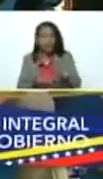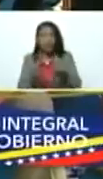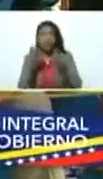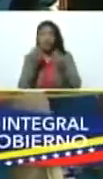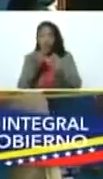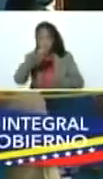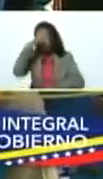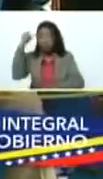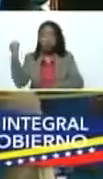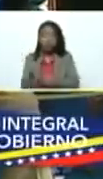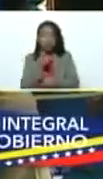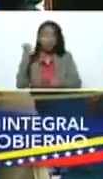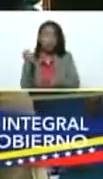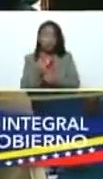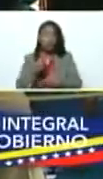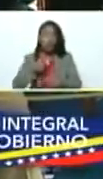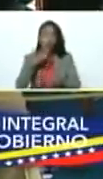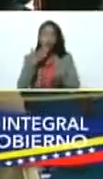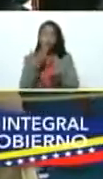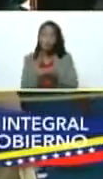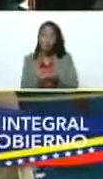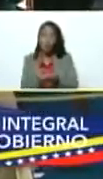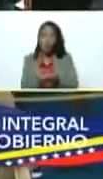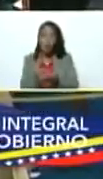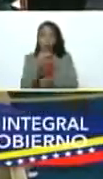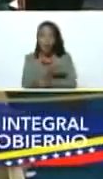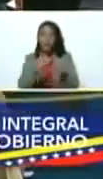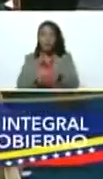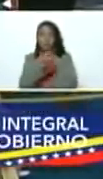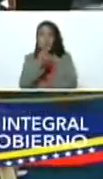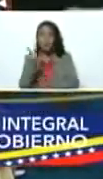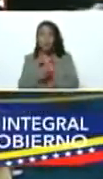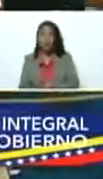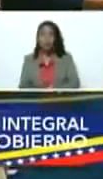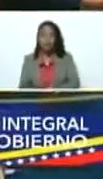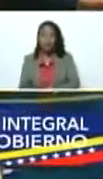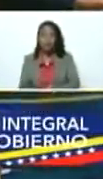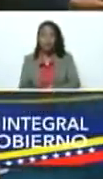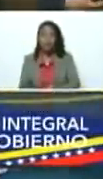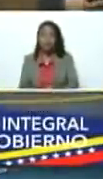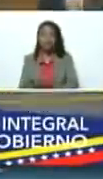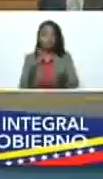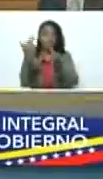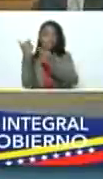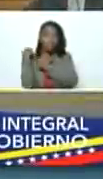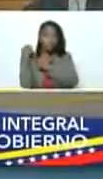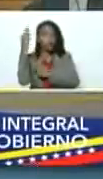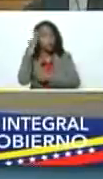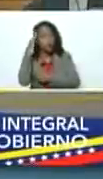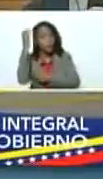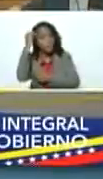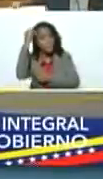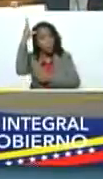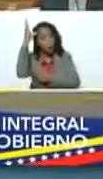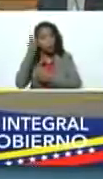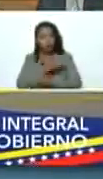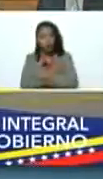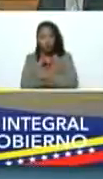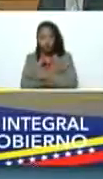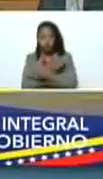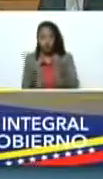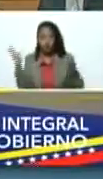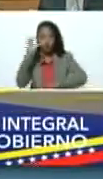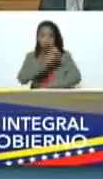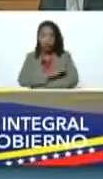trabajo, yo le pido a la vicepresidenta encarecidamente, sabiendo su capacidad de entrega, su